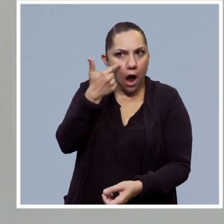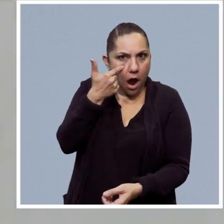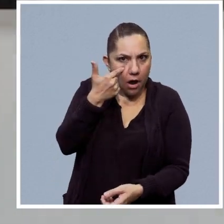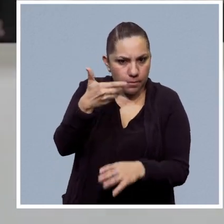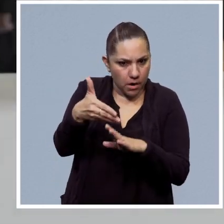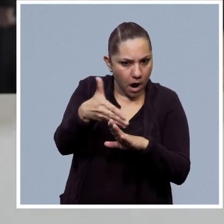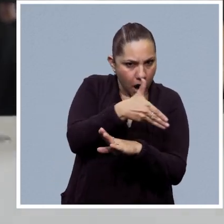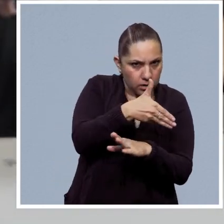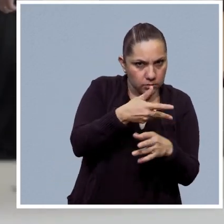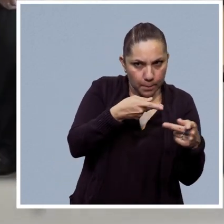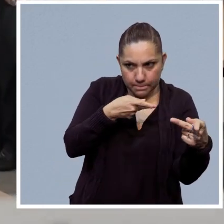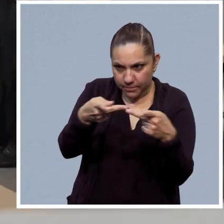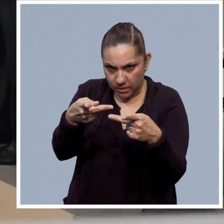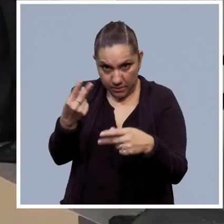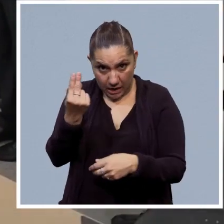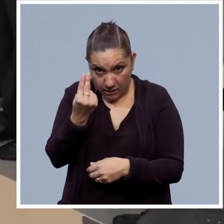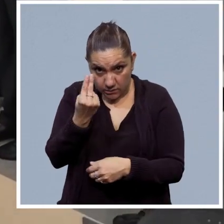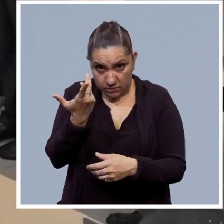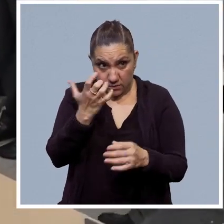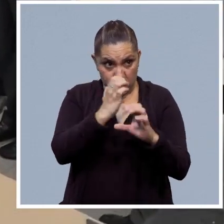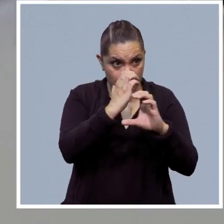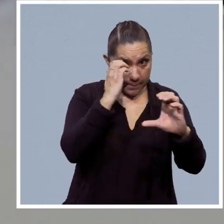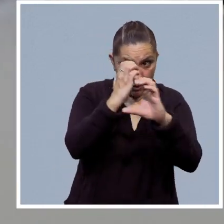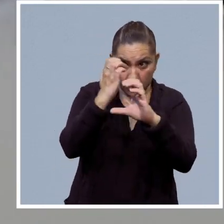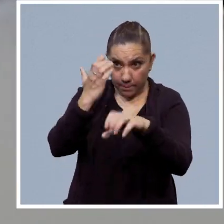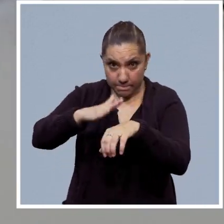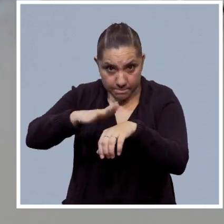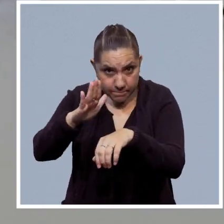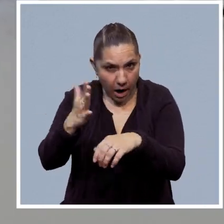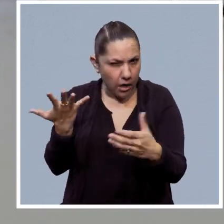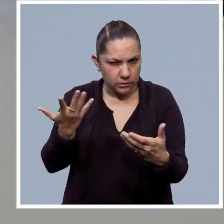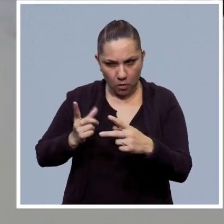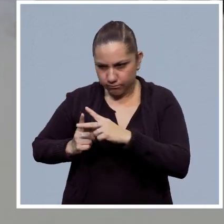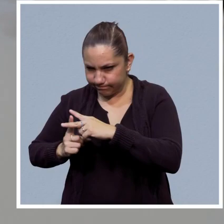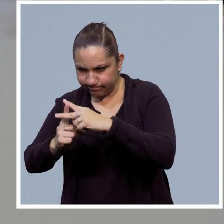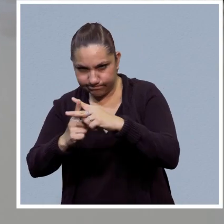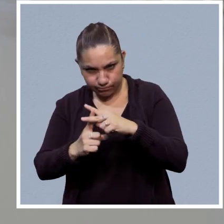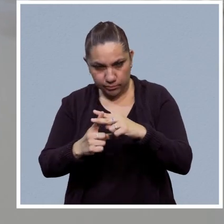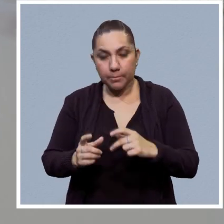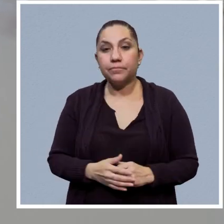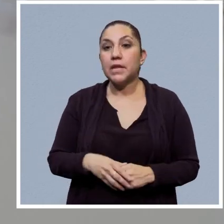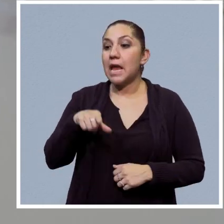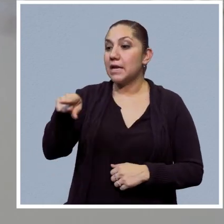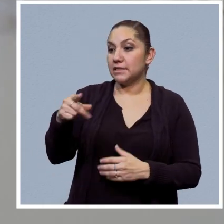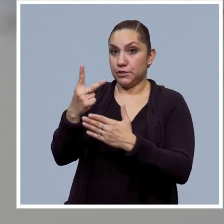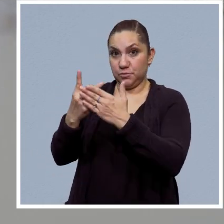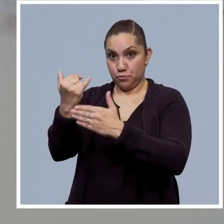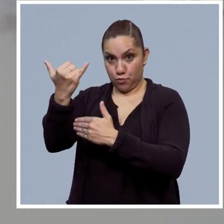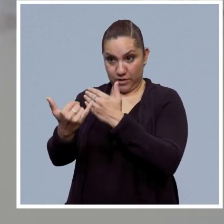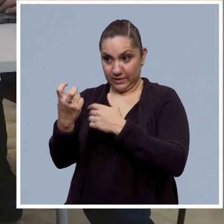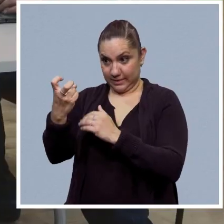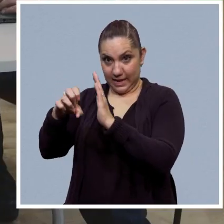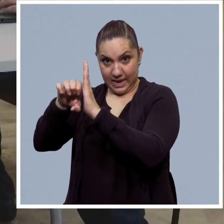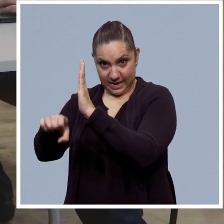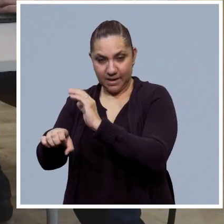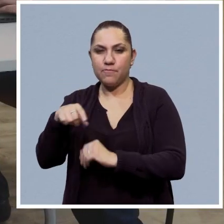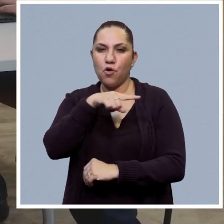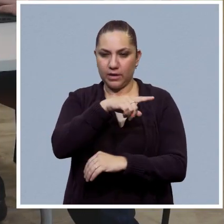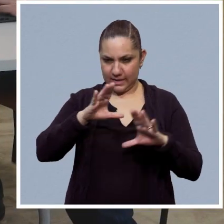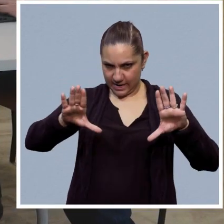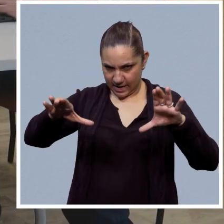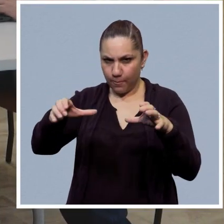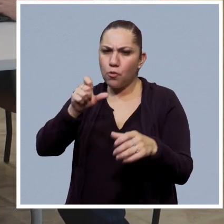se requieren de mayores vehículos. Como este proyecto, el laboratorio se dedica al desarrollo de otras